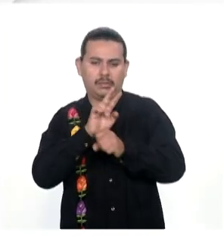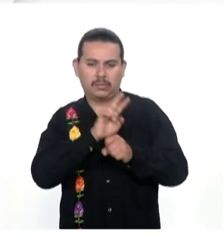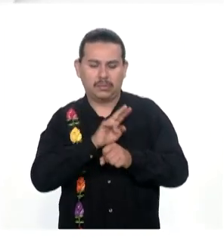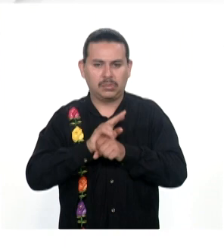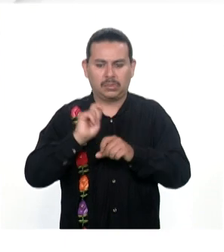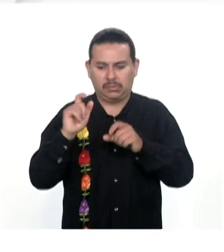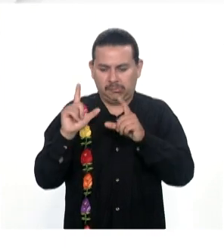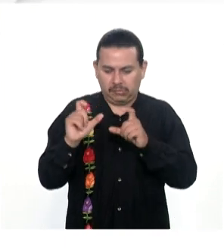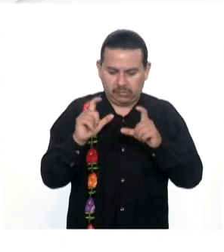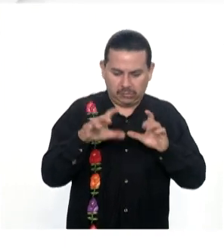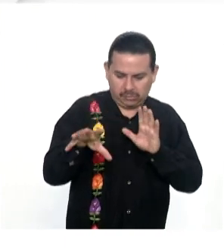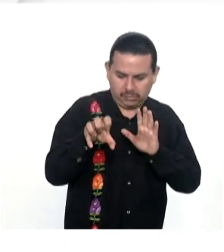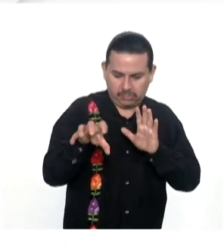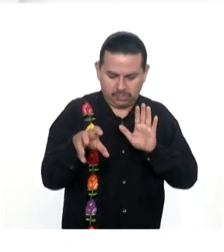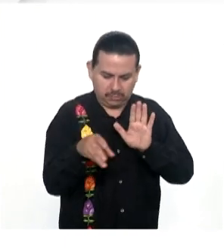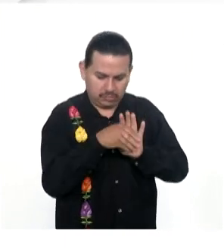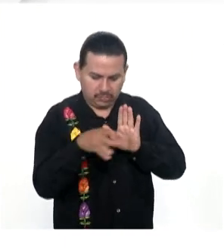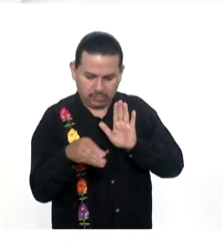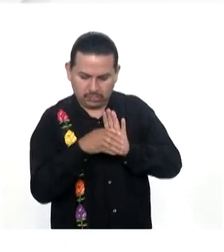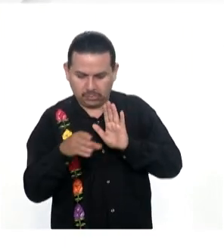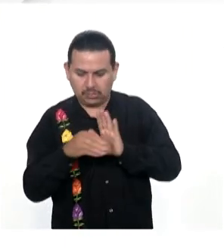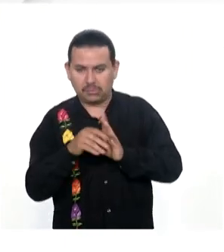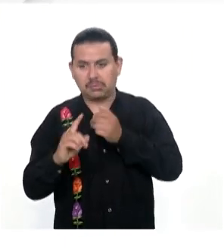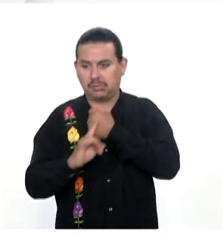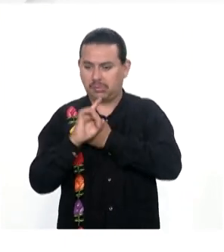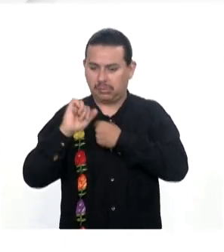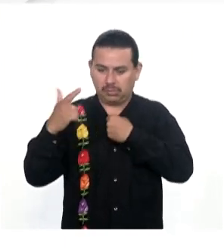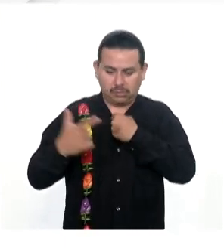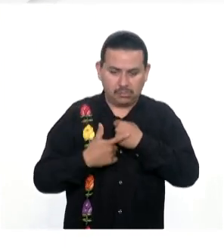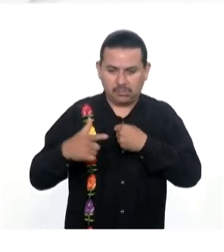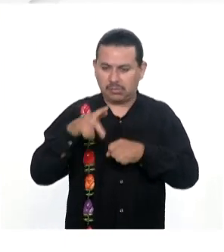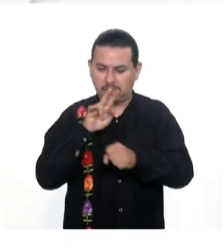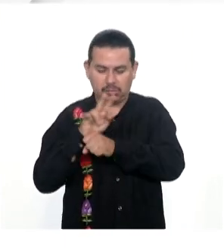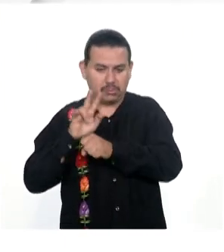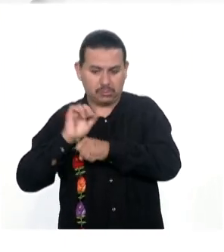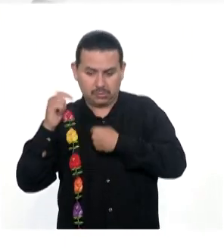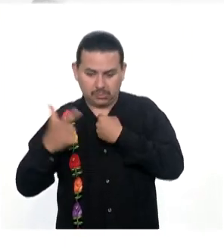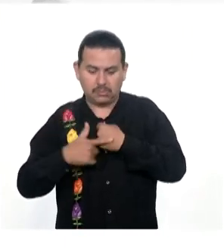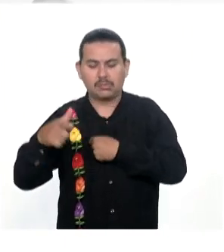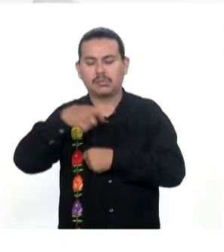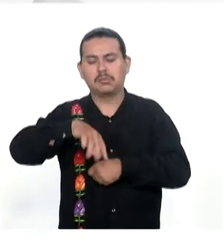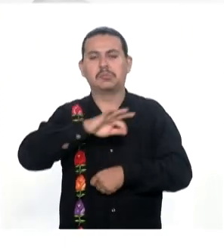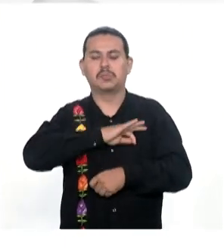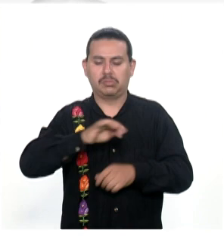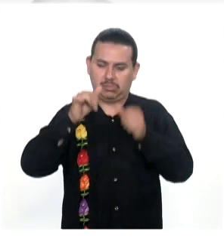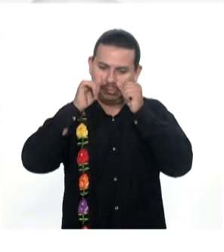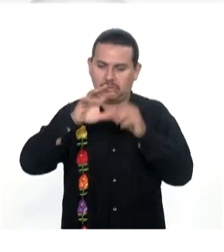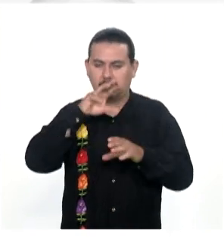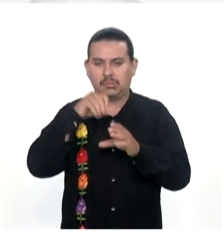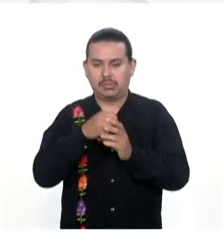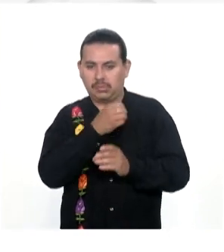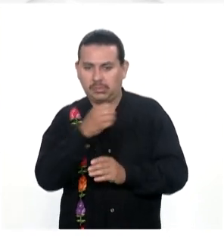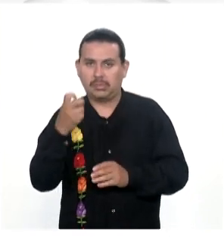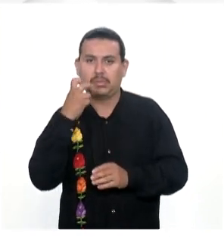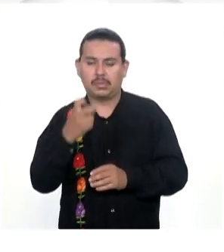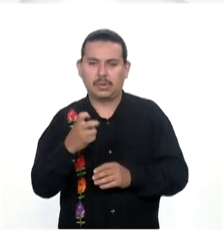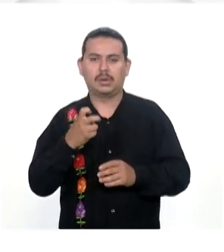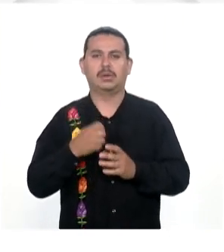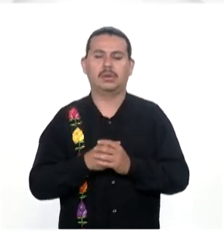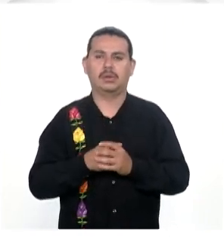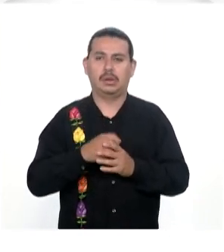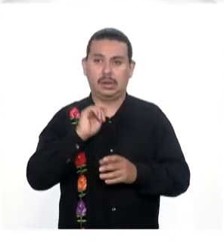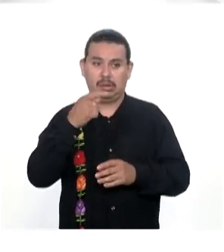Todas Las anomalías Que observen Y se les da Seguimiento La COFEPRIS Envía